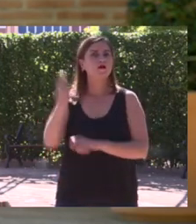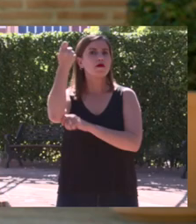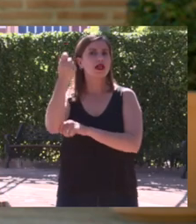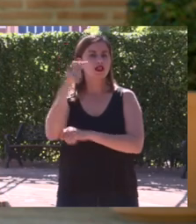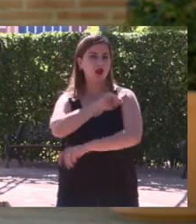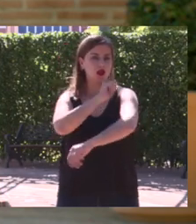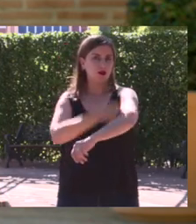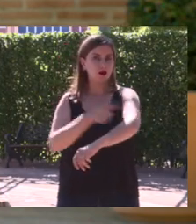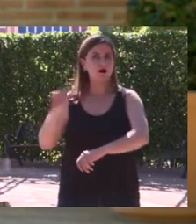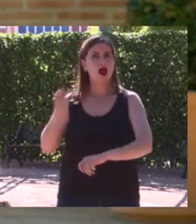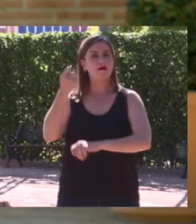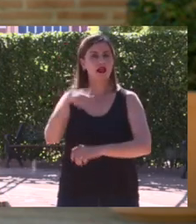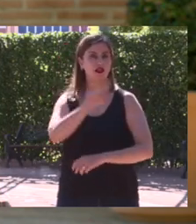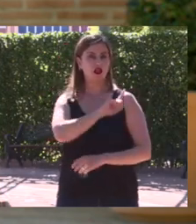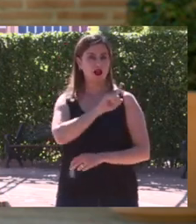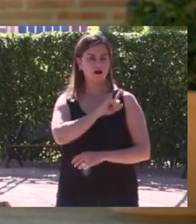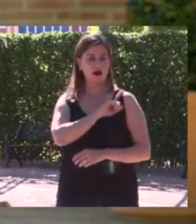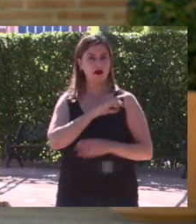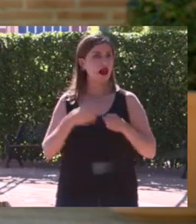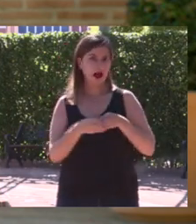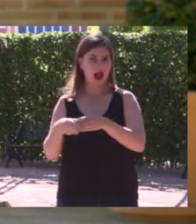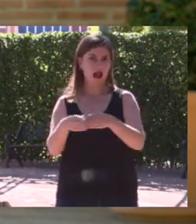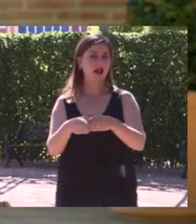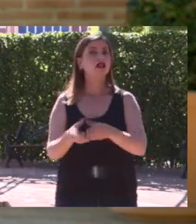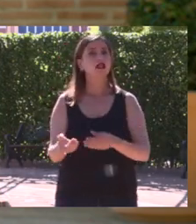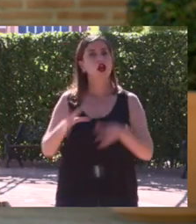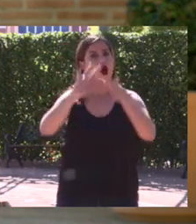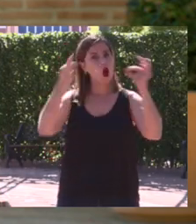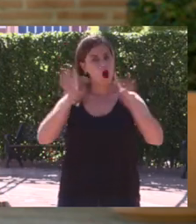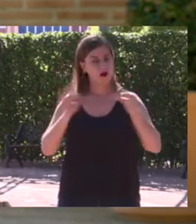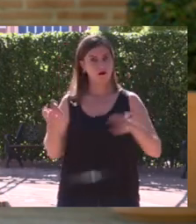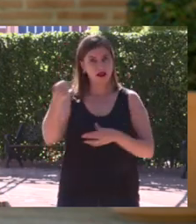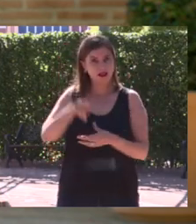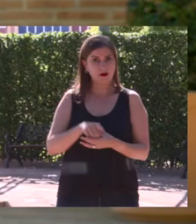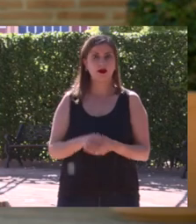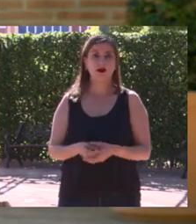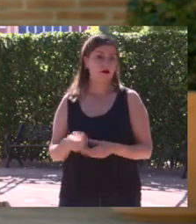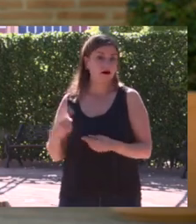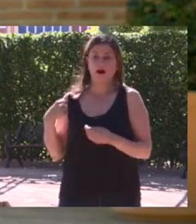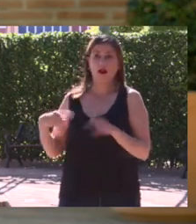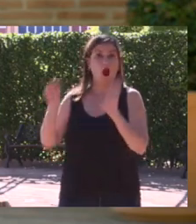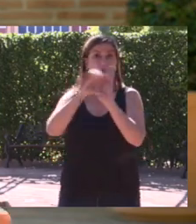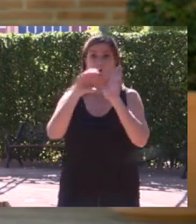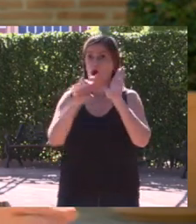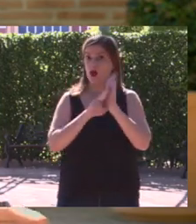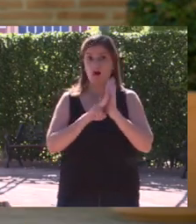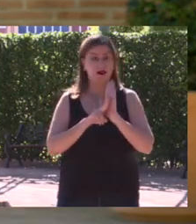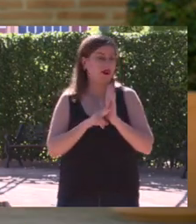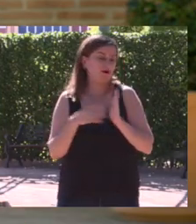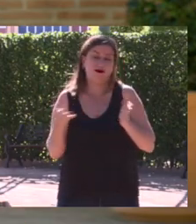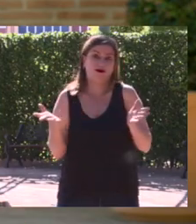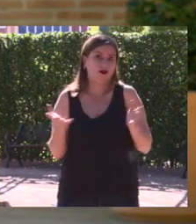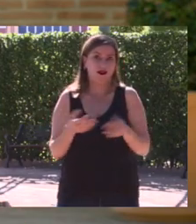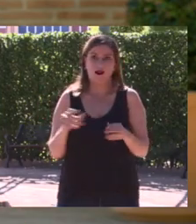Cruz del Mérito Naval y la Orden Olímpica. Bueno, como veis, un currículum que yo solo le he dado tres pinceladas,